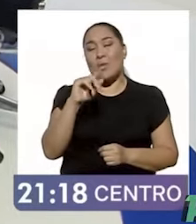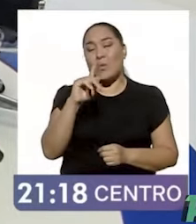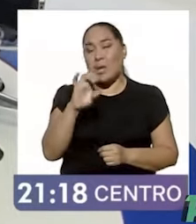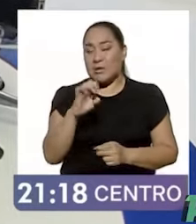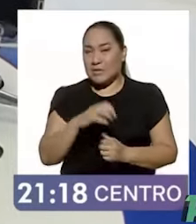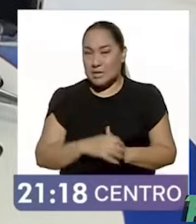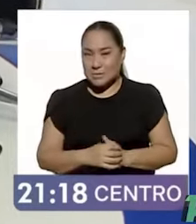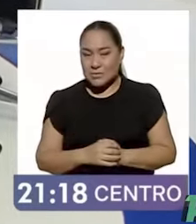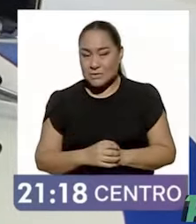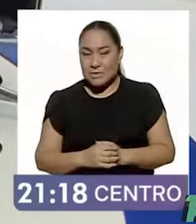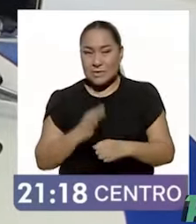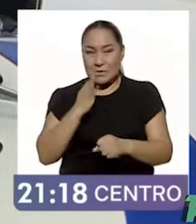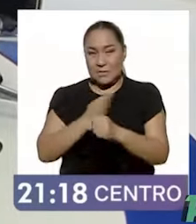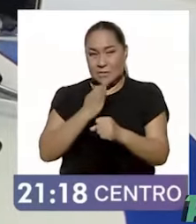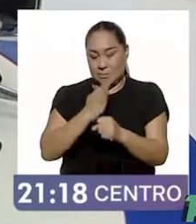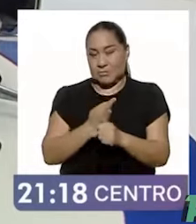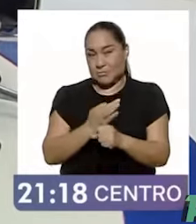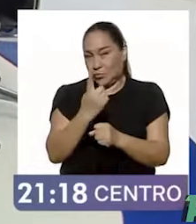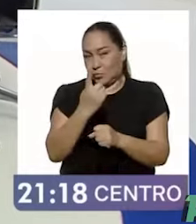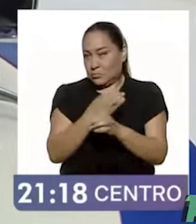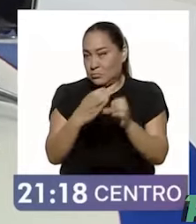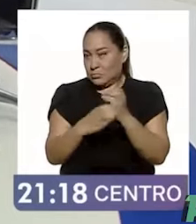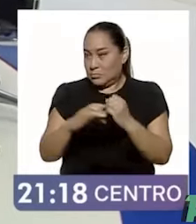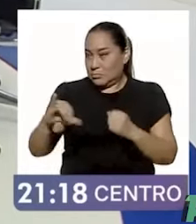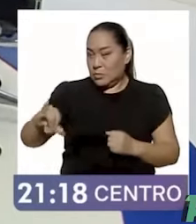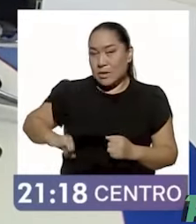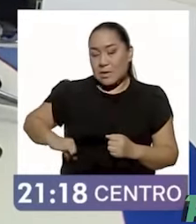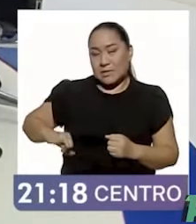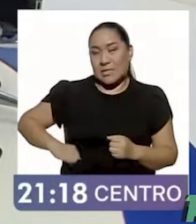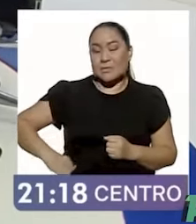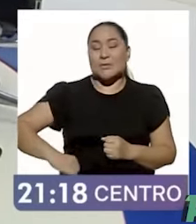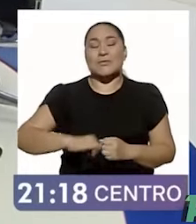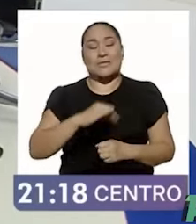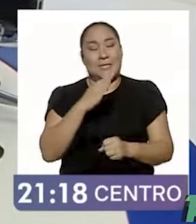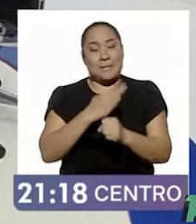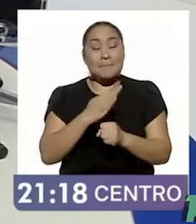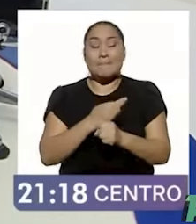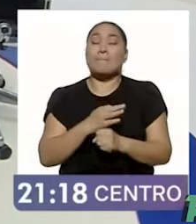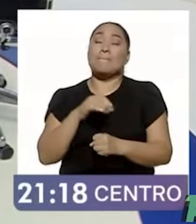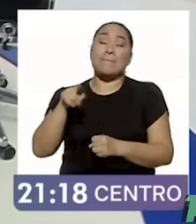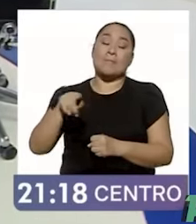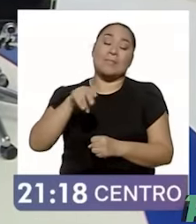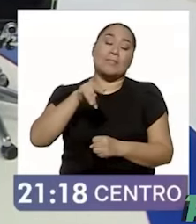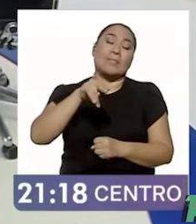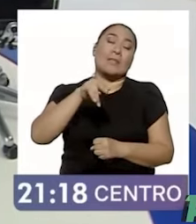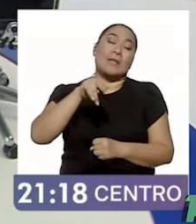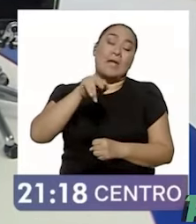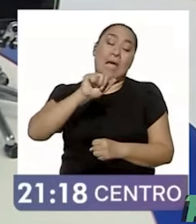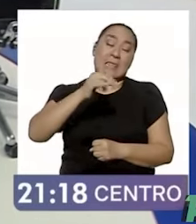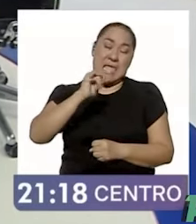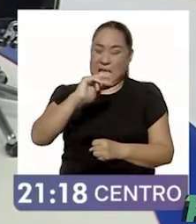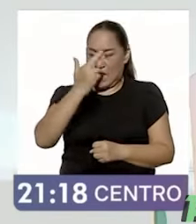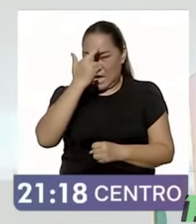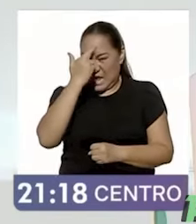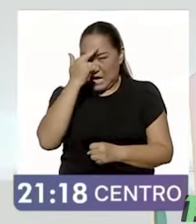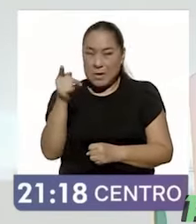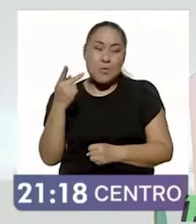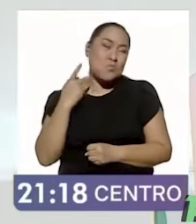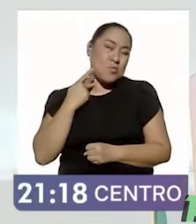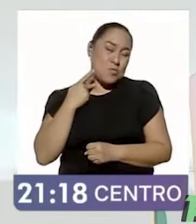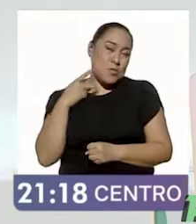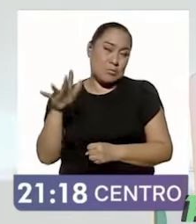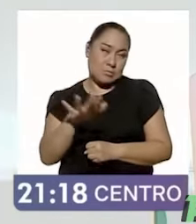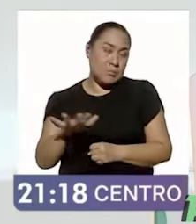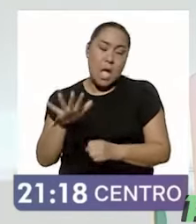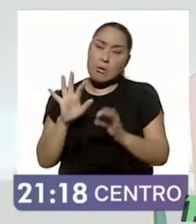No, pero aquí hay una cosa muy interesante. Es que en este escenario, mi de Anaya, pues parece que eran políticos como con más